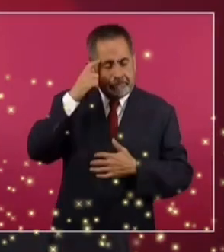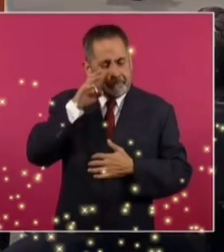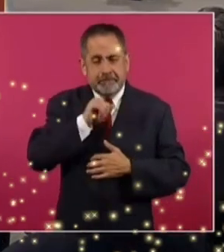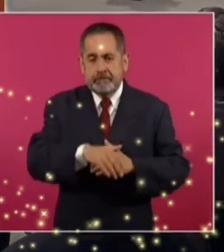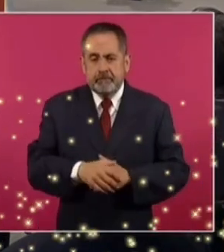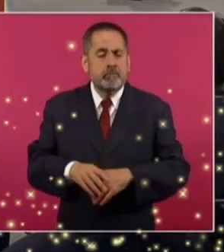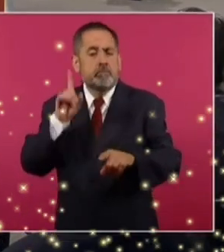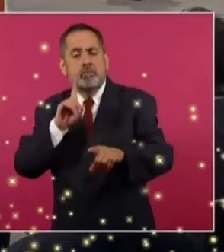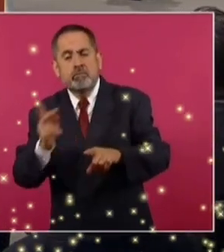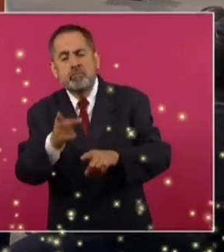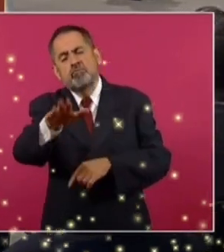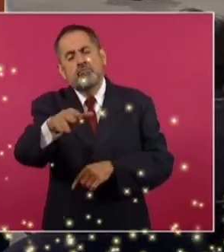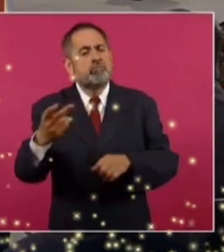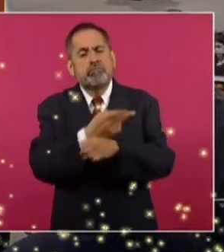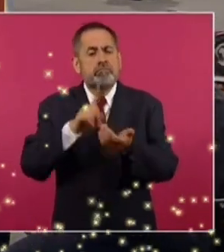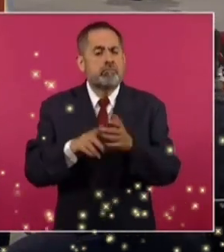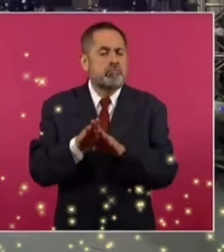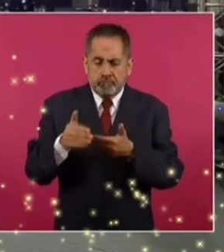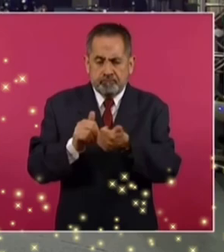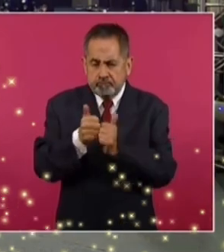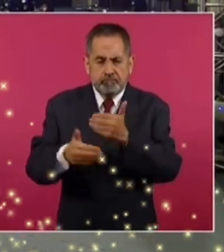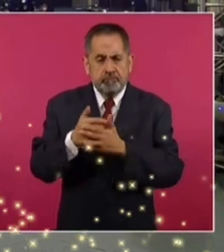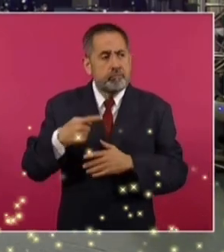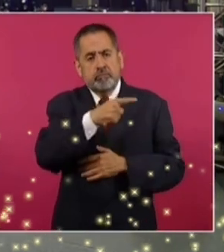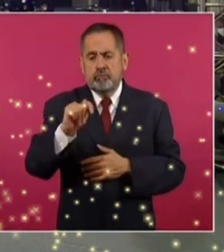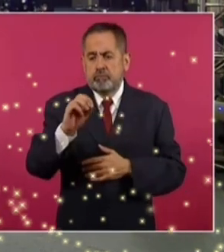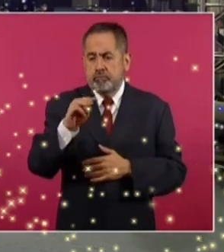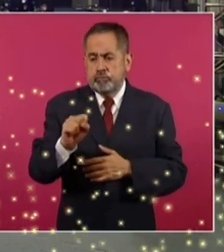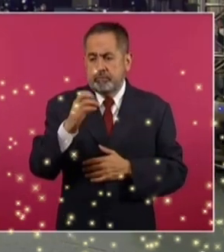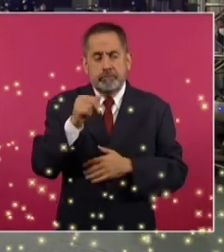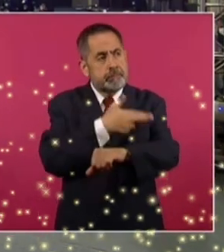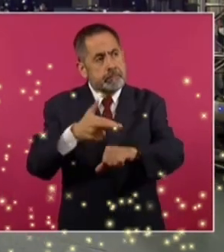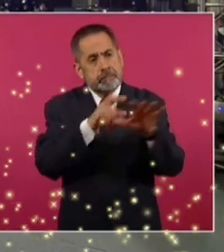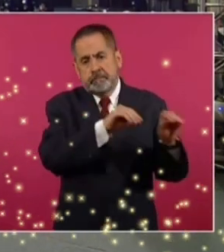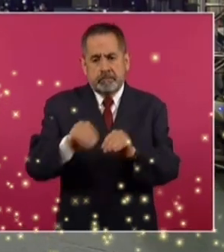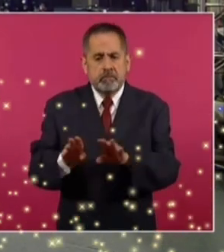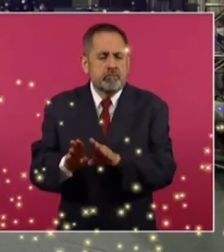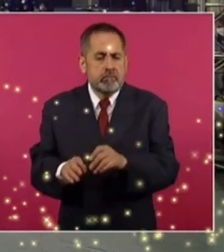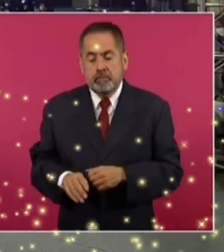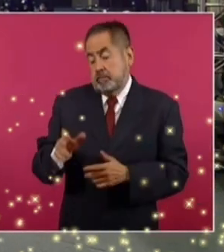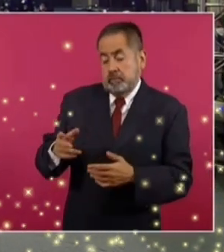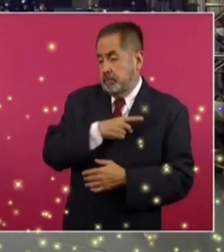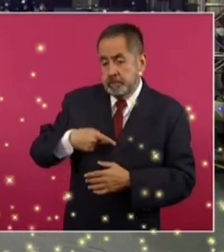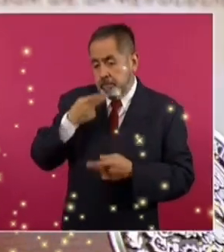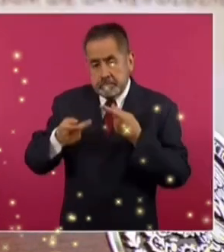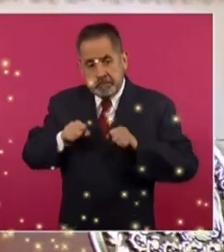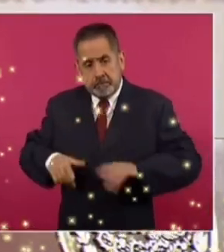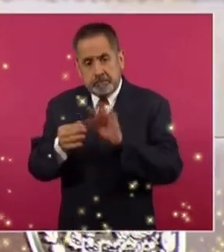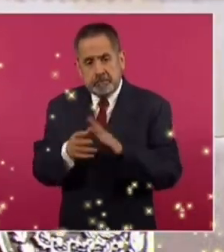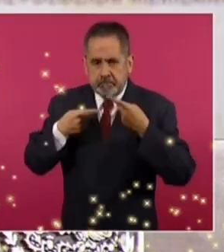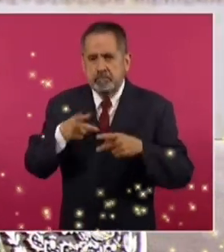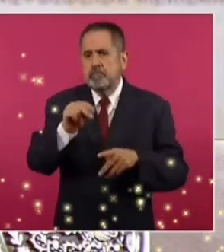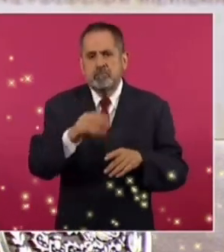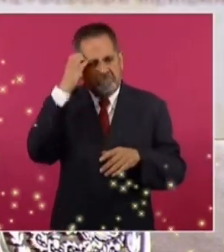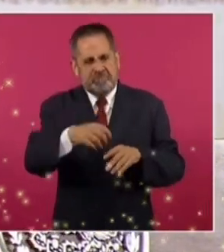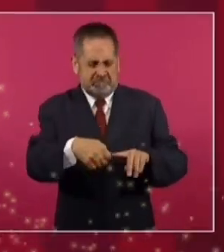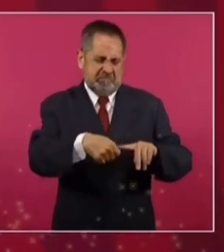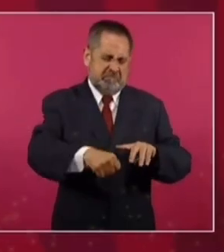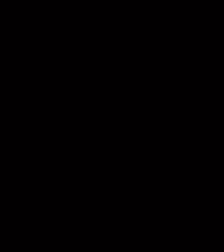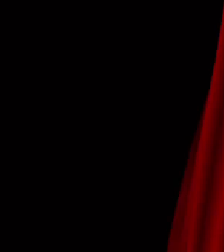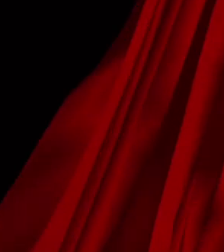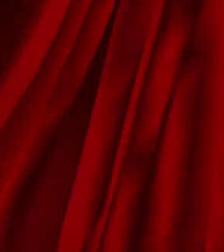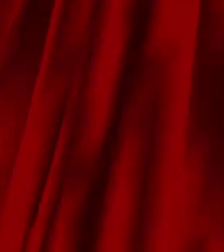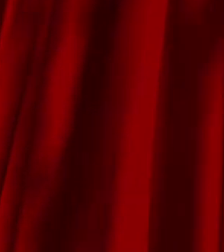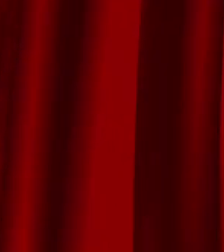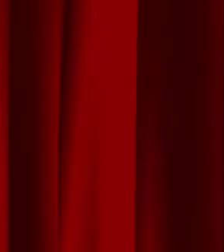Espérense. ¿Cómo lograr que se avance en la extradición de Tomás? Pues tienen que declarar, nada más. Que no arrancándole las uñas, ni apretándoles el